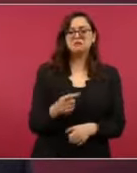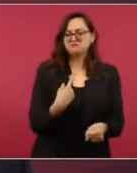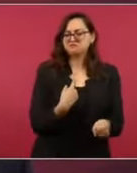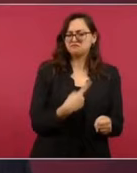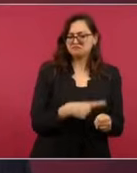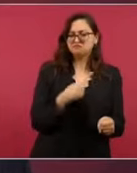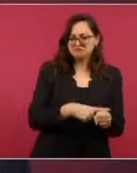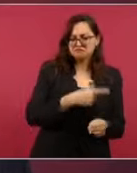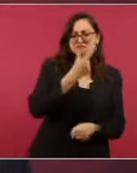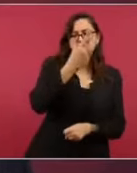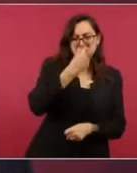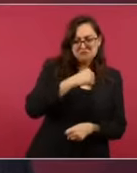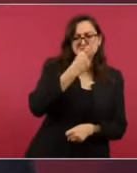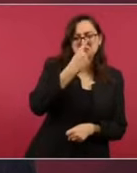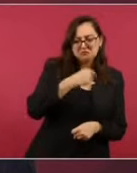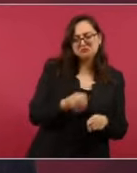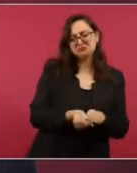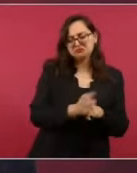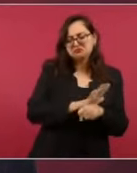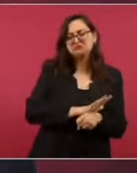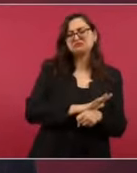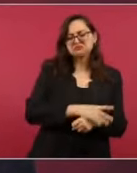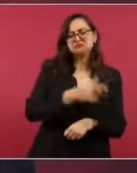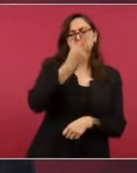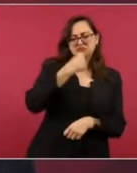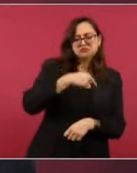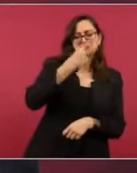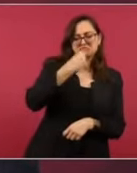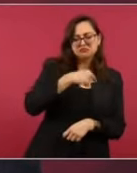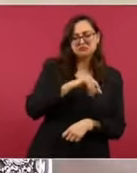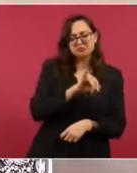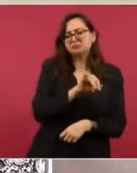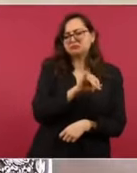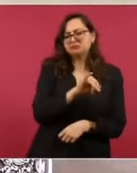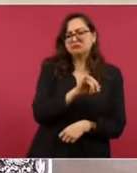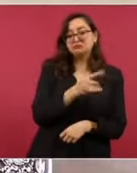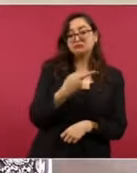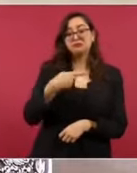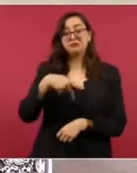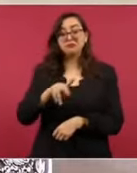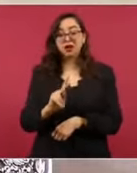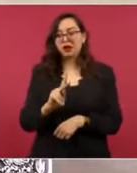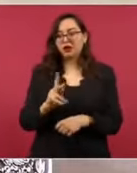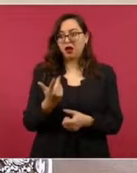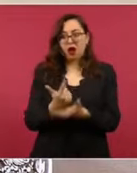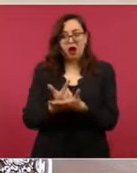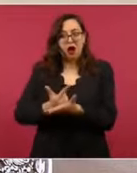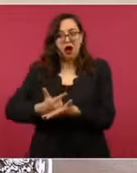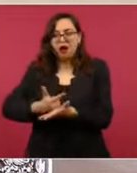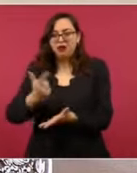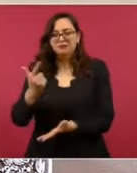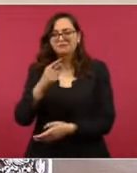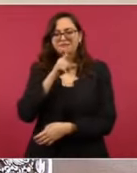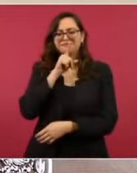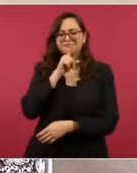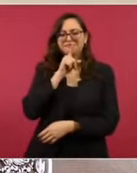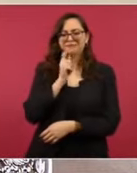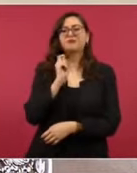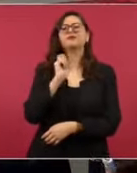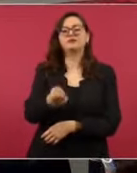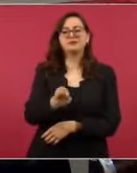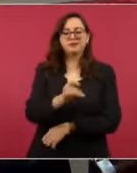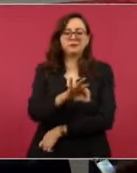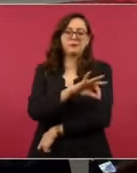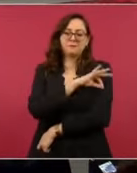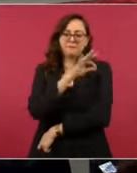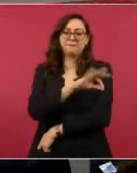efecto positivo de la inmunidad, de la protección que brindan principalmente las vacunas y hacen que la enfermedad sea